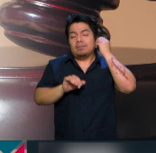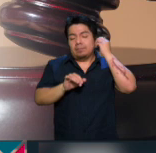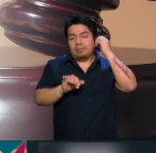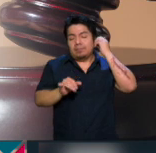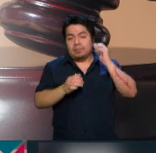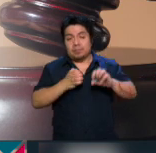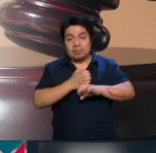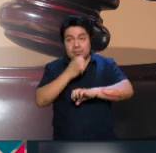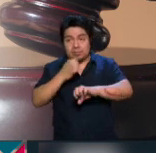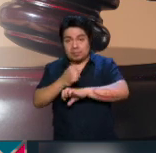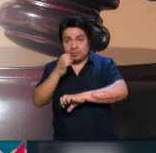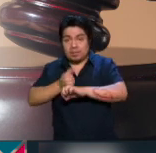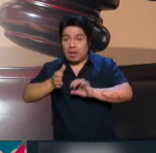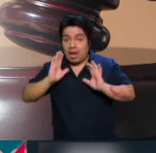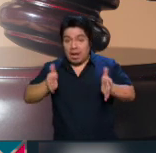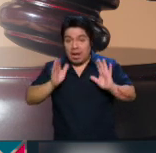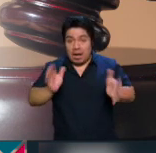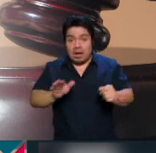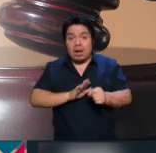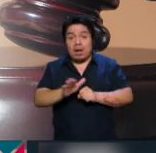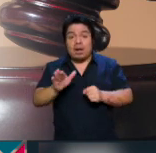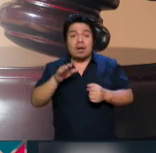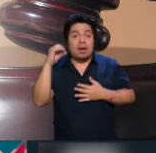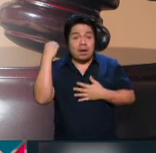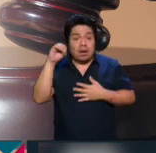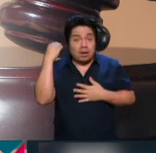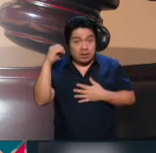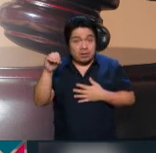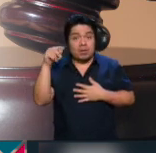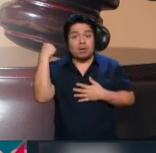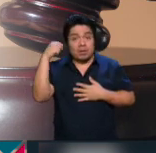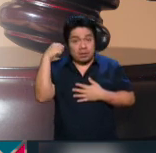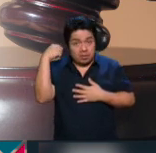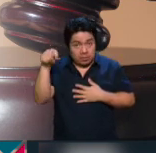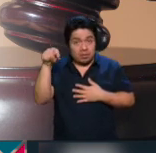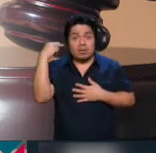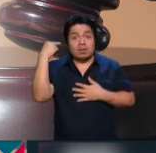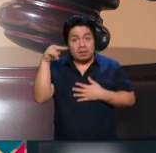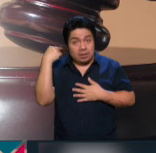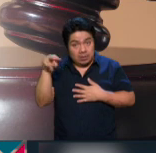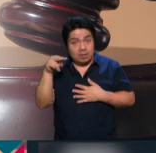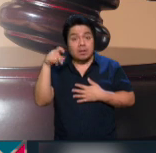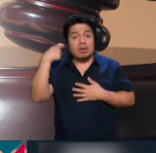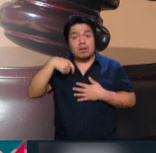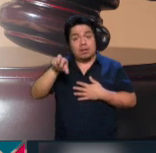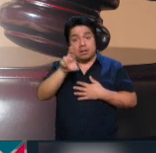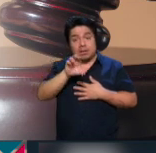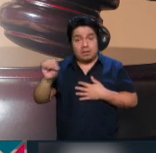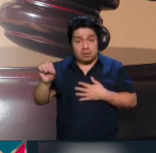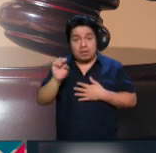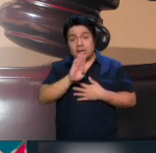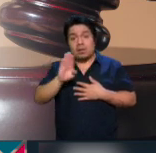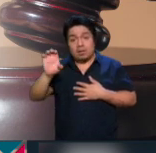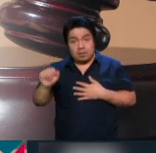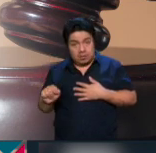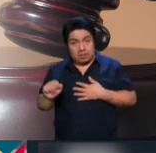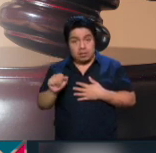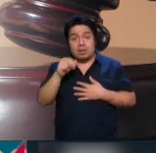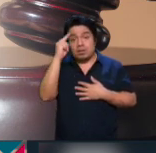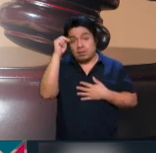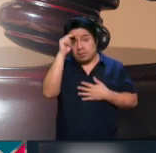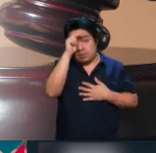estados en los que ya pasó la reforma judicial son Oaxaca, Tabasco, Veracruz, Quintana Roo, Baja California Sur,